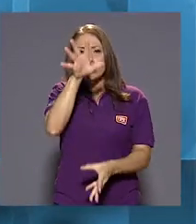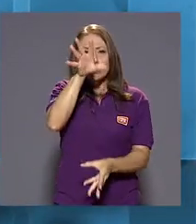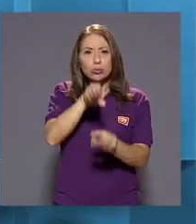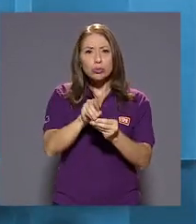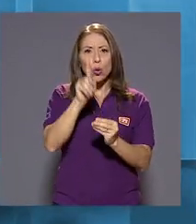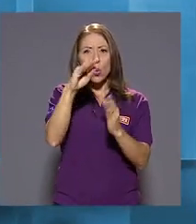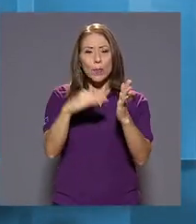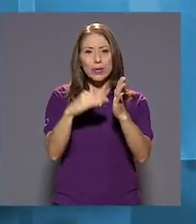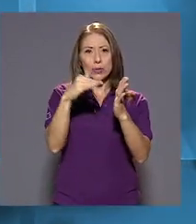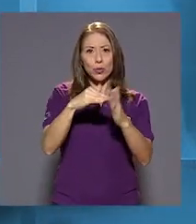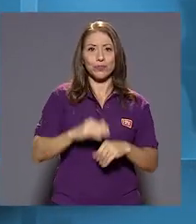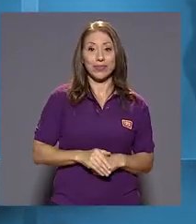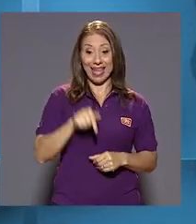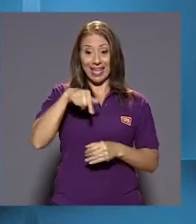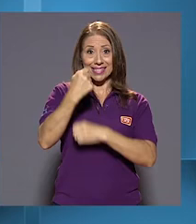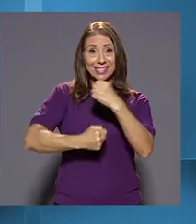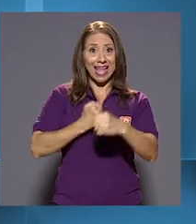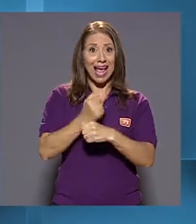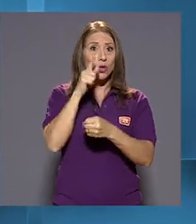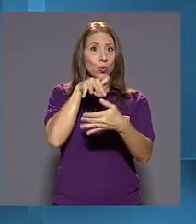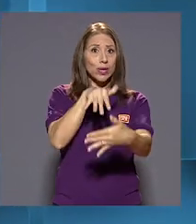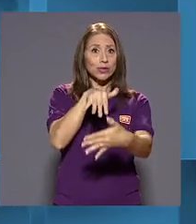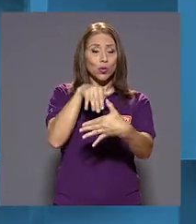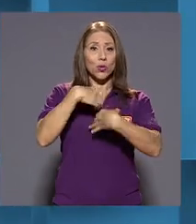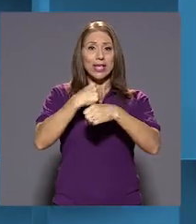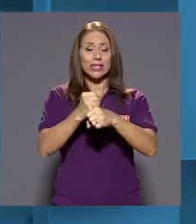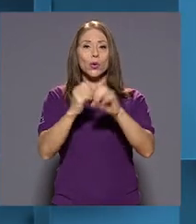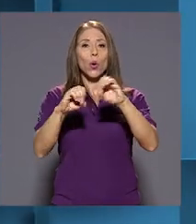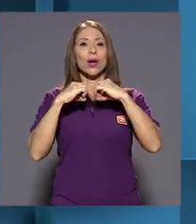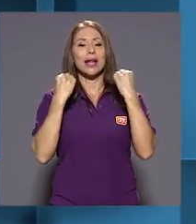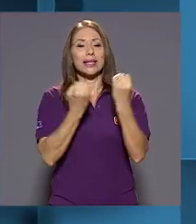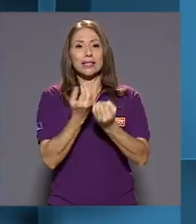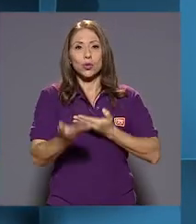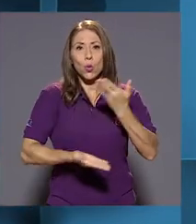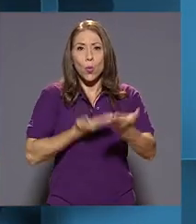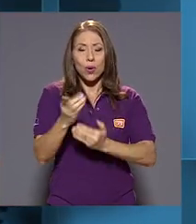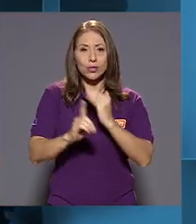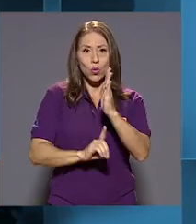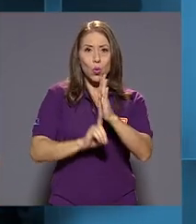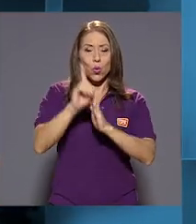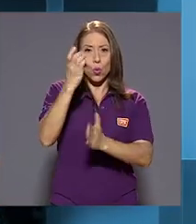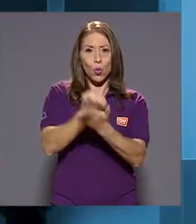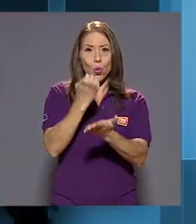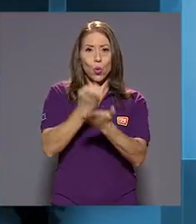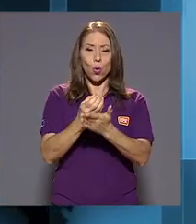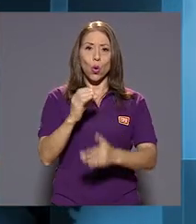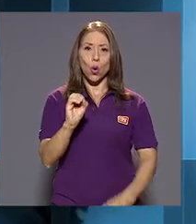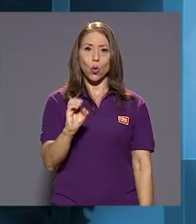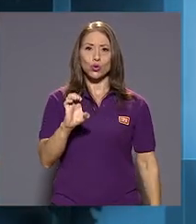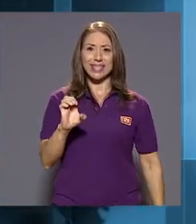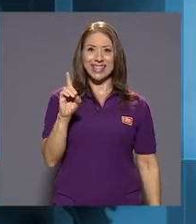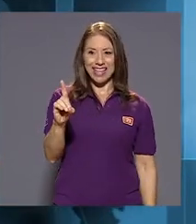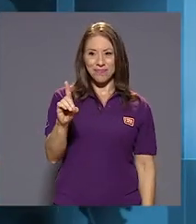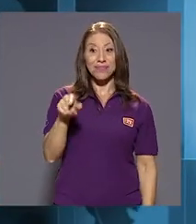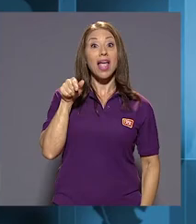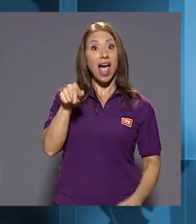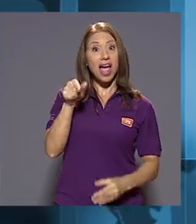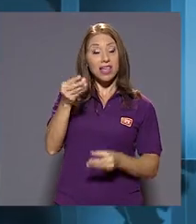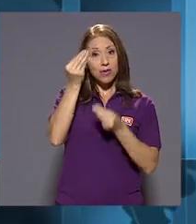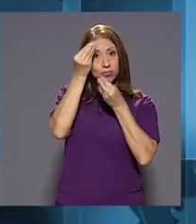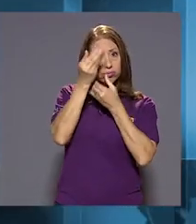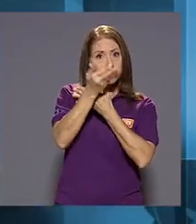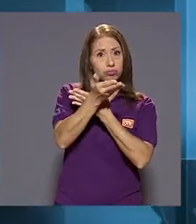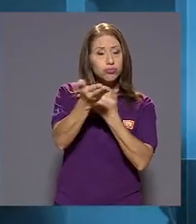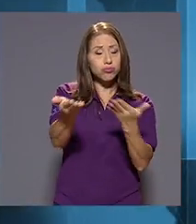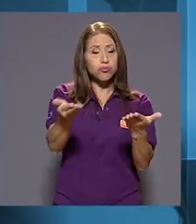Un estudio de este año elaborado por la Organización para la Cooperación y el Desarrollo Económicos, OCD, nos agrega